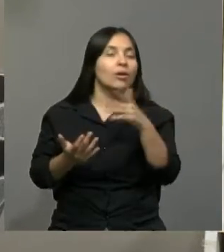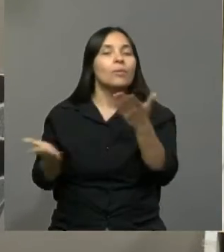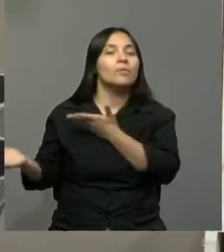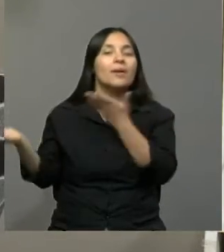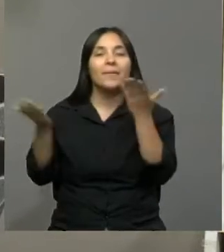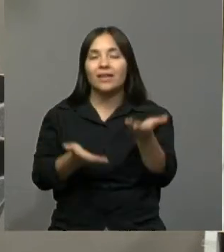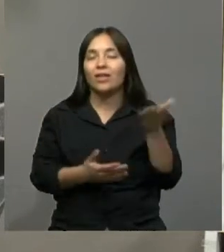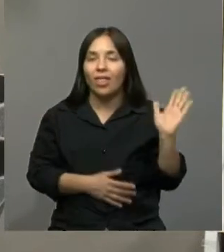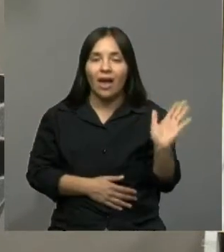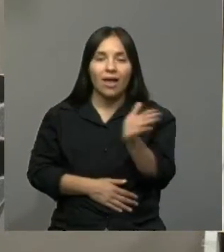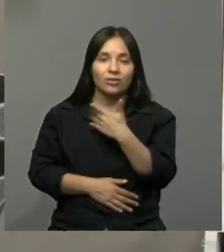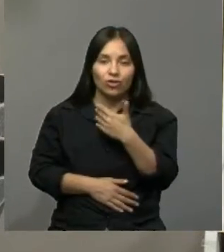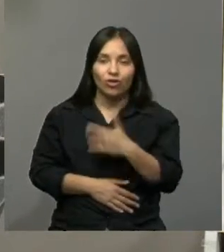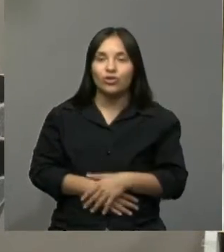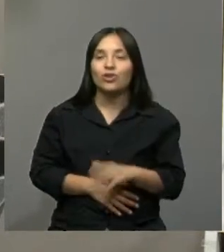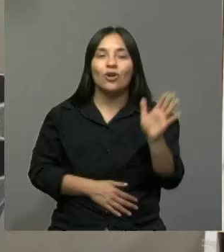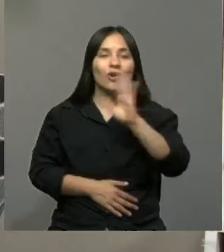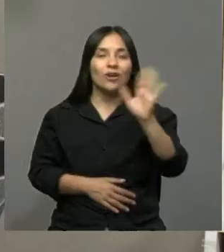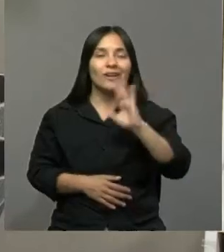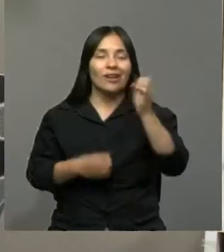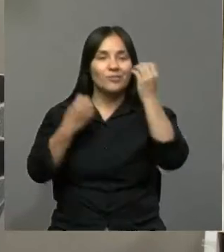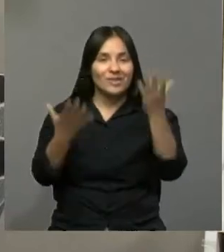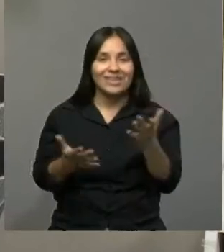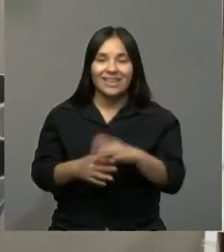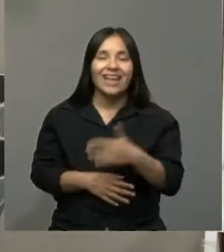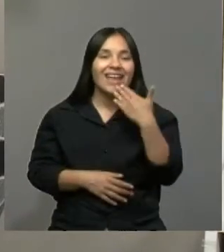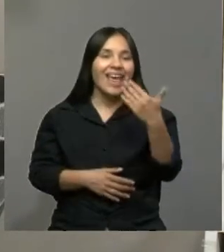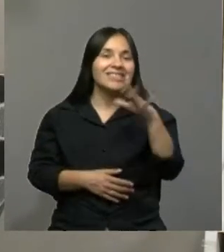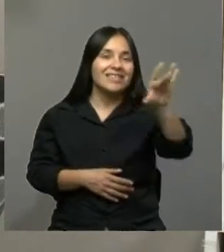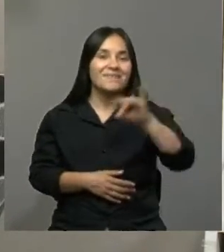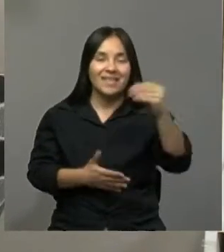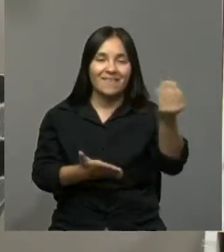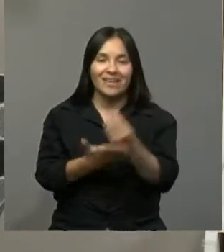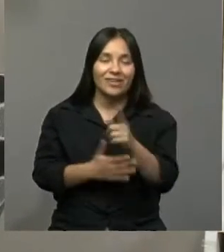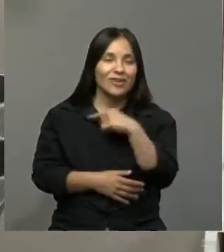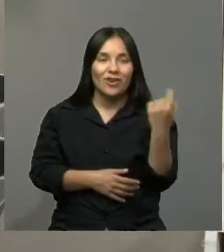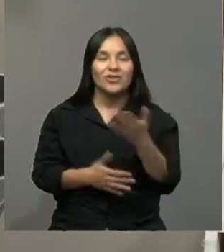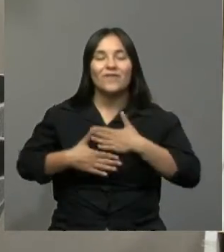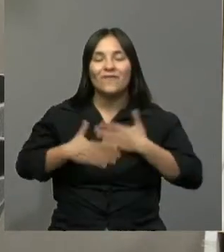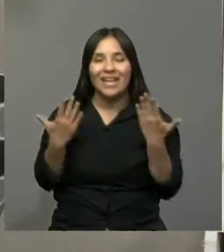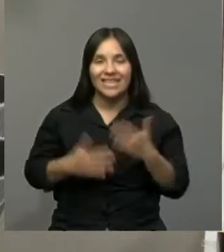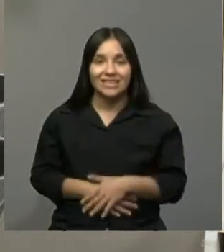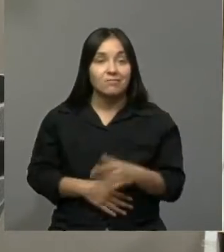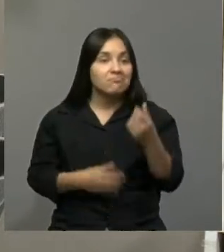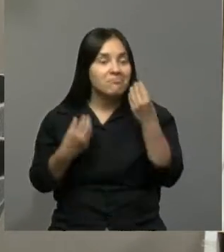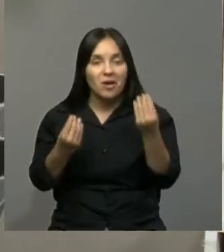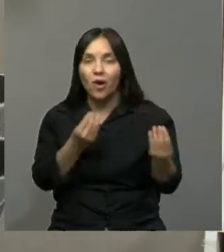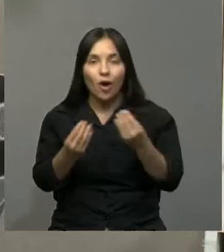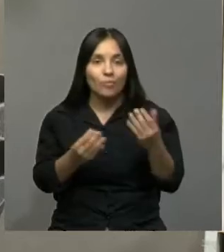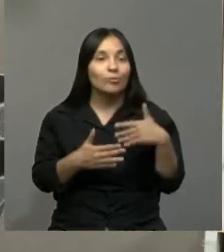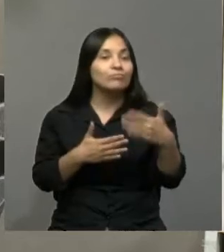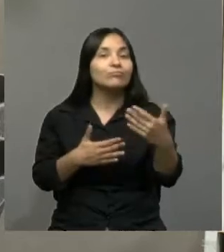chicos. Ahí se me quedaron muy Buenas. Muchas gracias por invitarnos. Muy felices que estamos. ¿Cómo les está yendo, chicos?